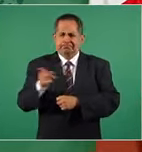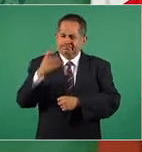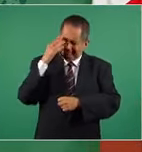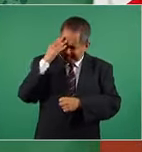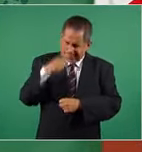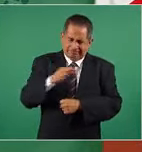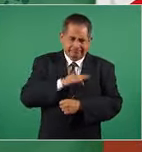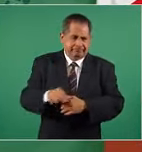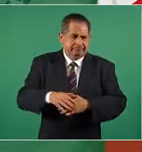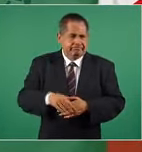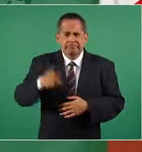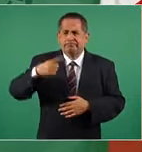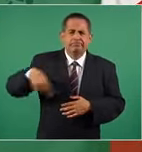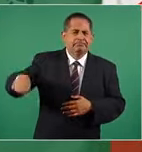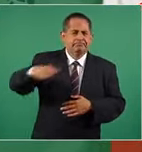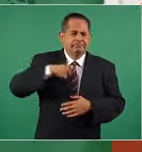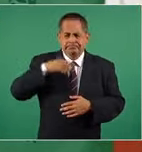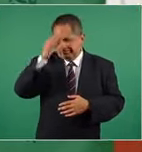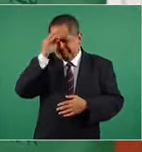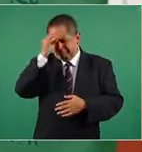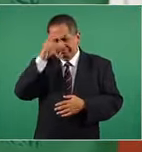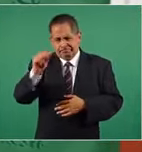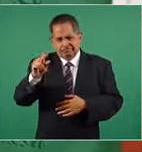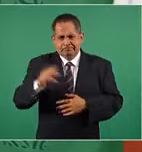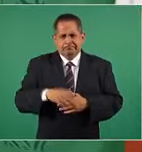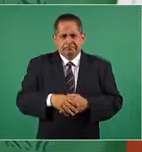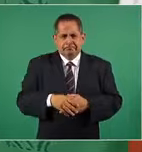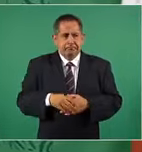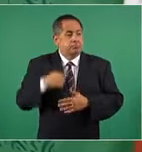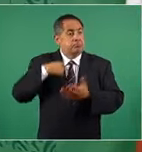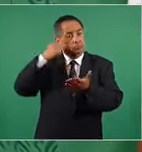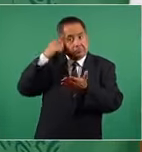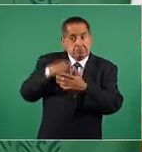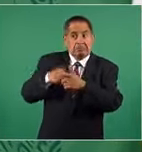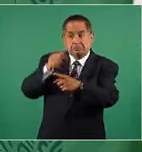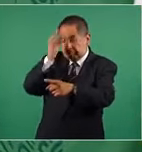porque el pueblo no es tonto, tonto es el que piensa que el pueblo es tonto.